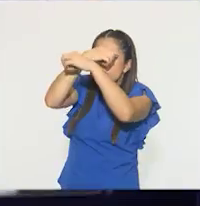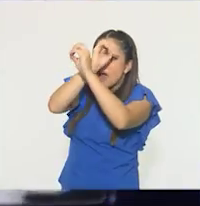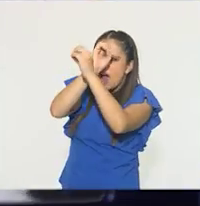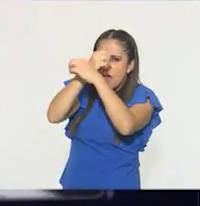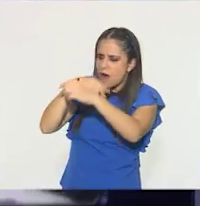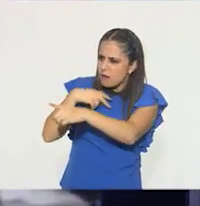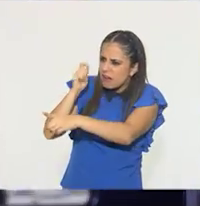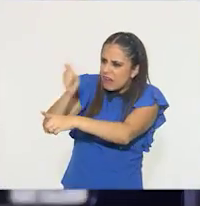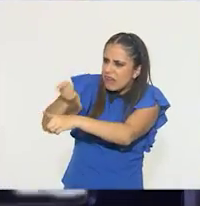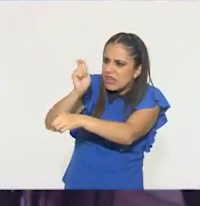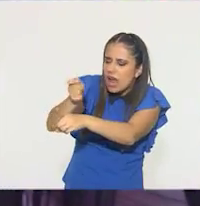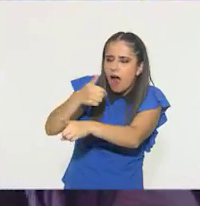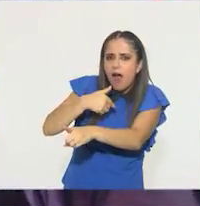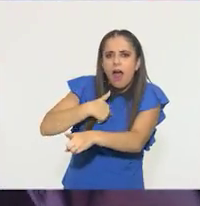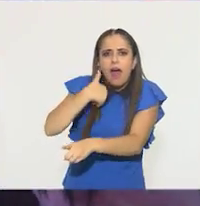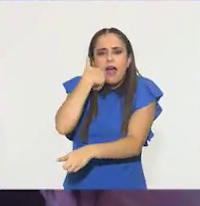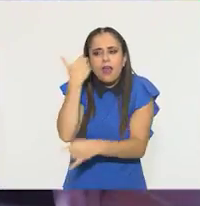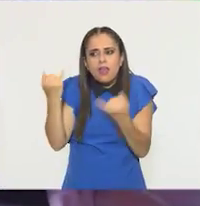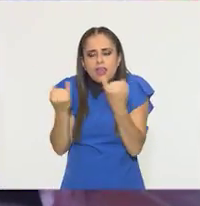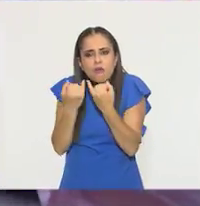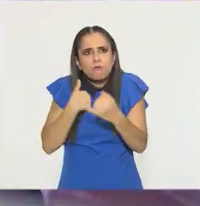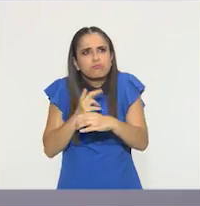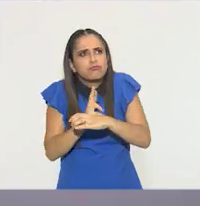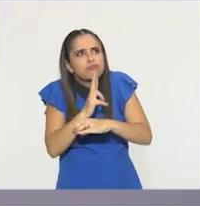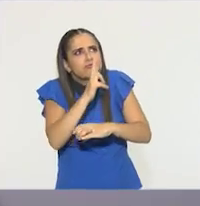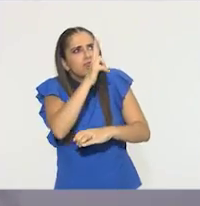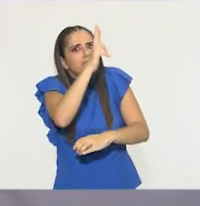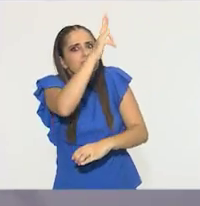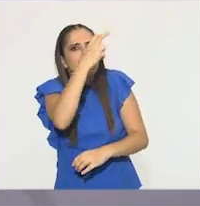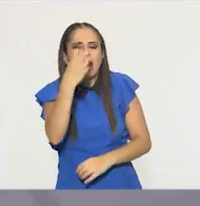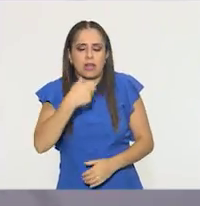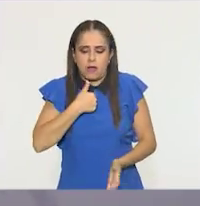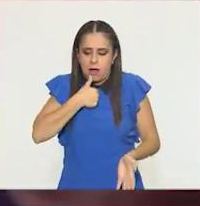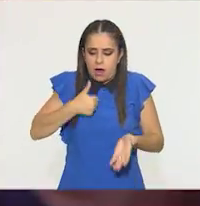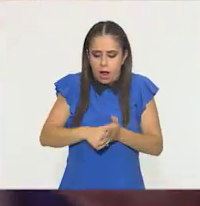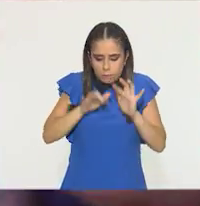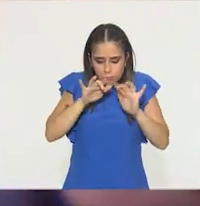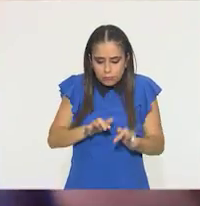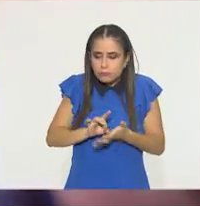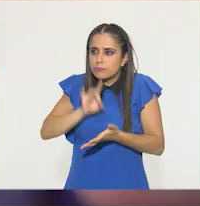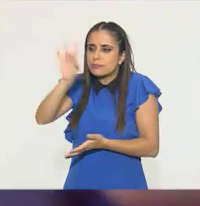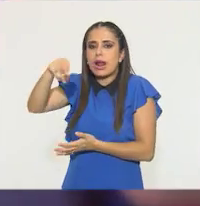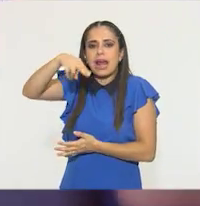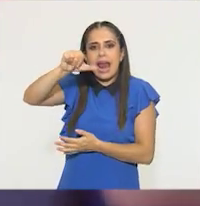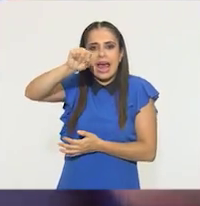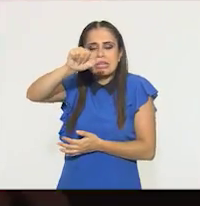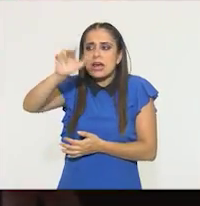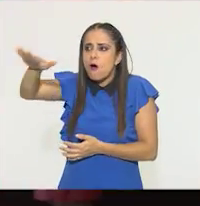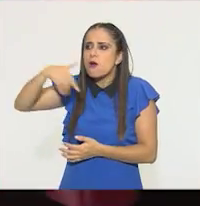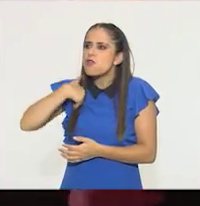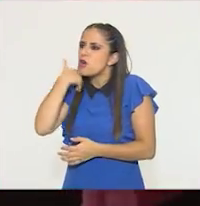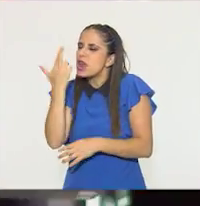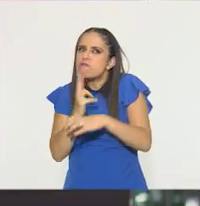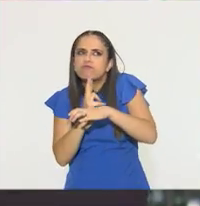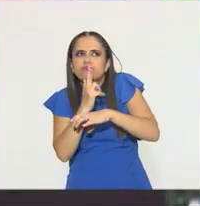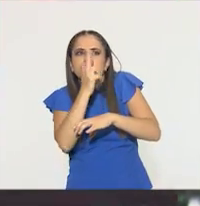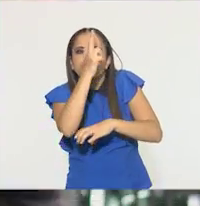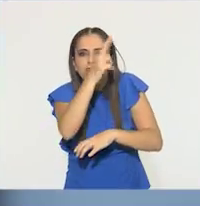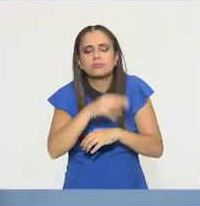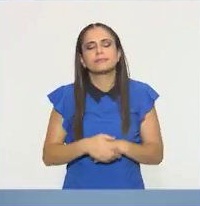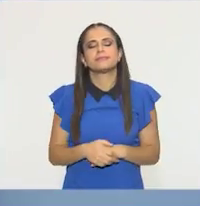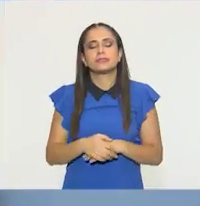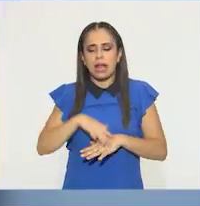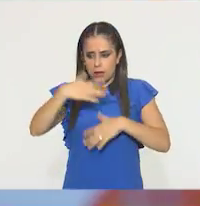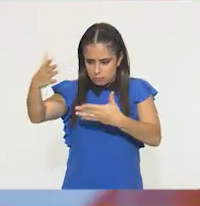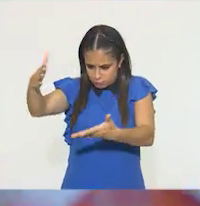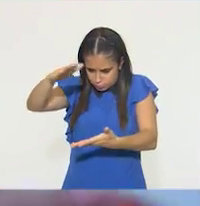quería inventar algo que viajara al espacio. Así que decidí escribirle una carta a la NASA para contarles mi sueño. Para mi sorpresa y la de mi